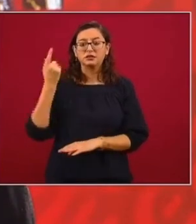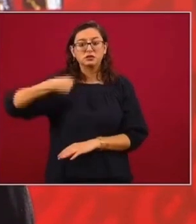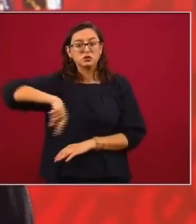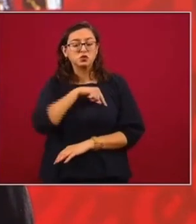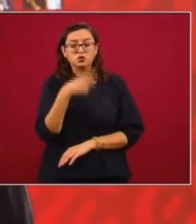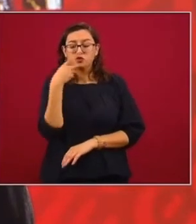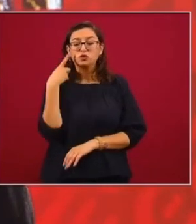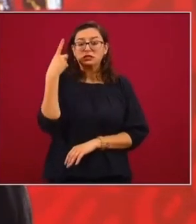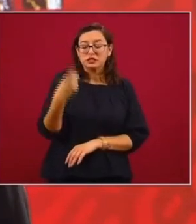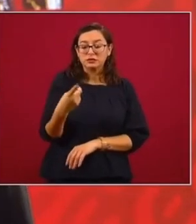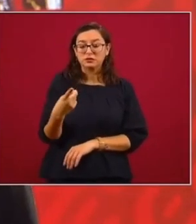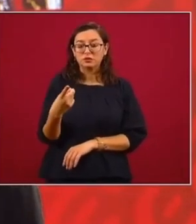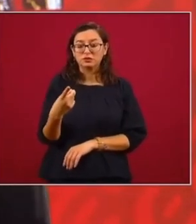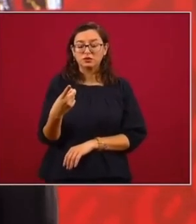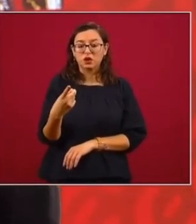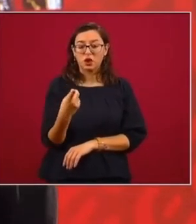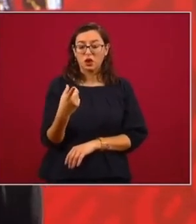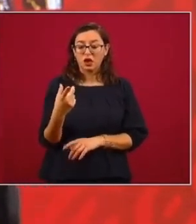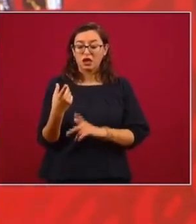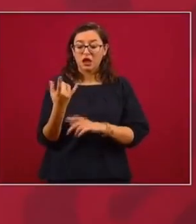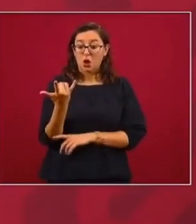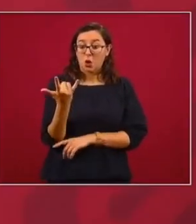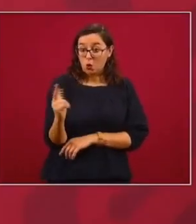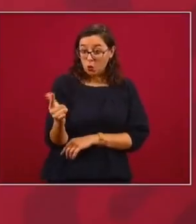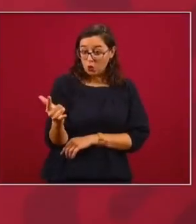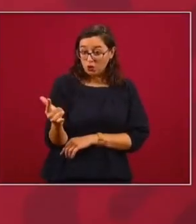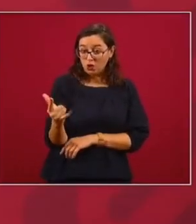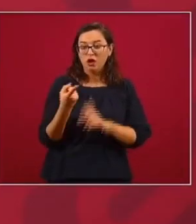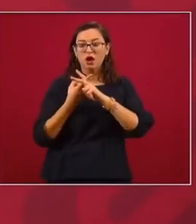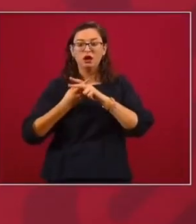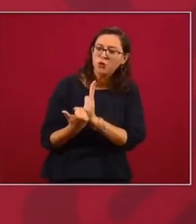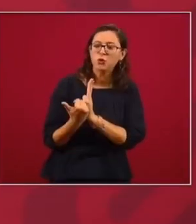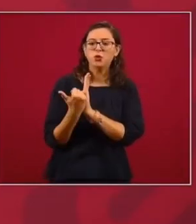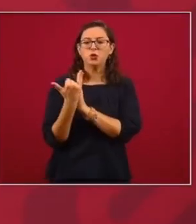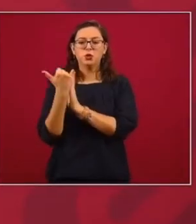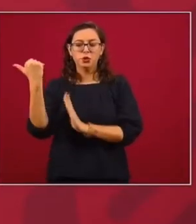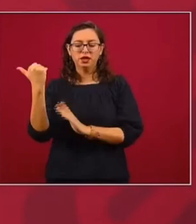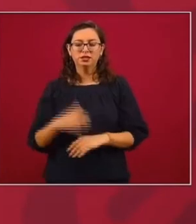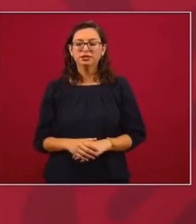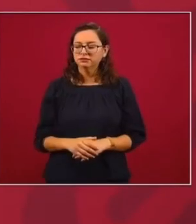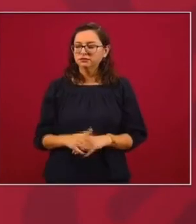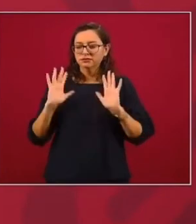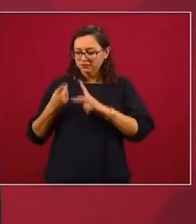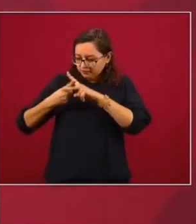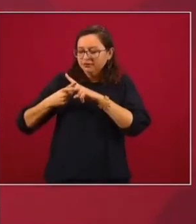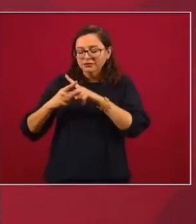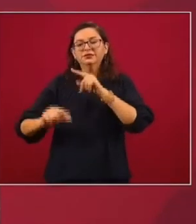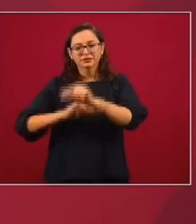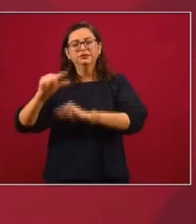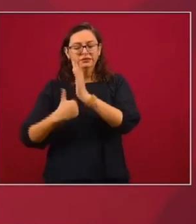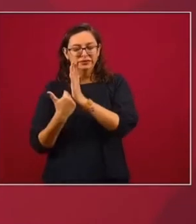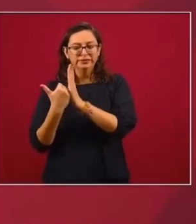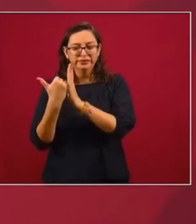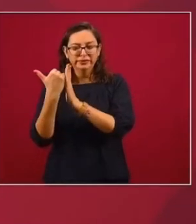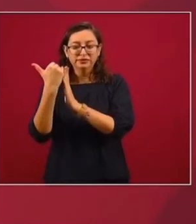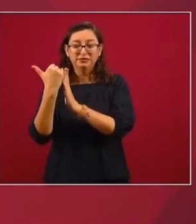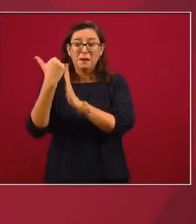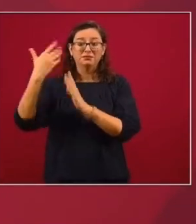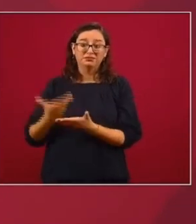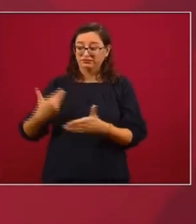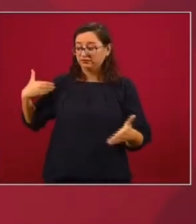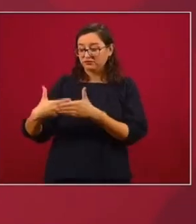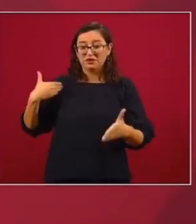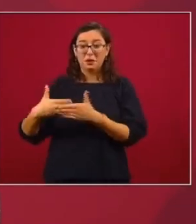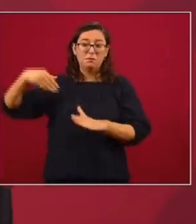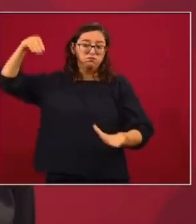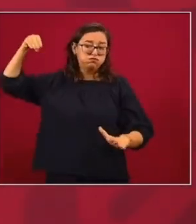que a partir de julio empezamos a levantarnos. Y ya hay signos en ese sentido. Después de caernos